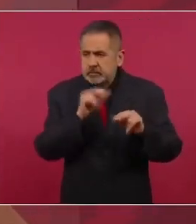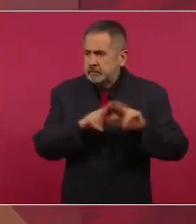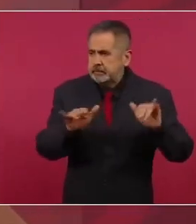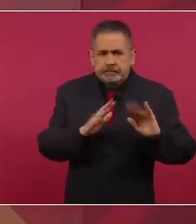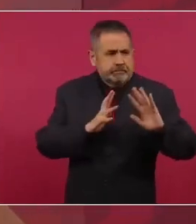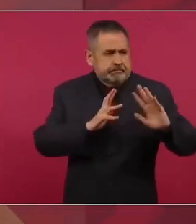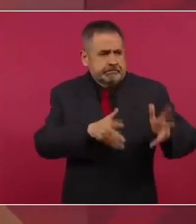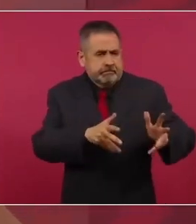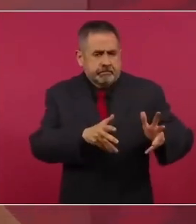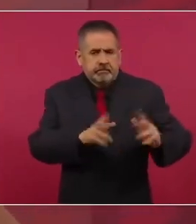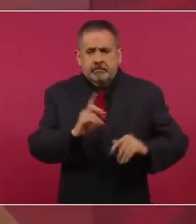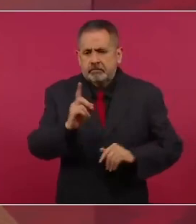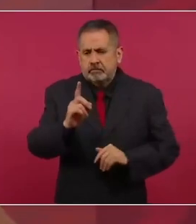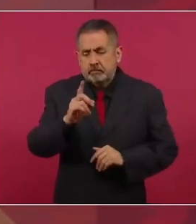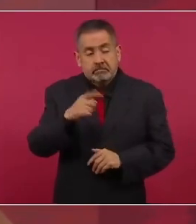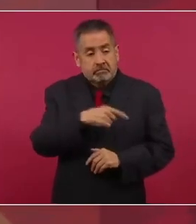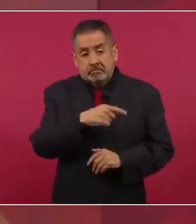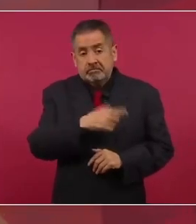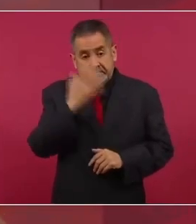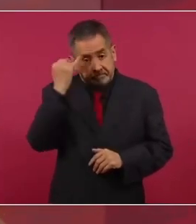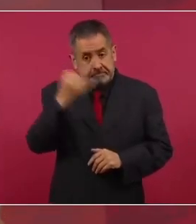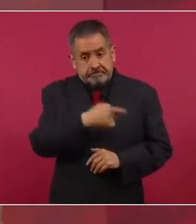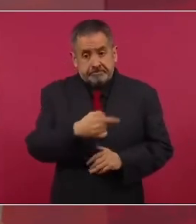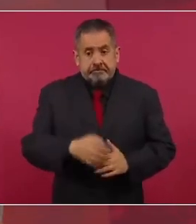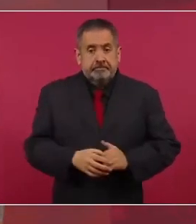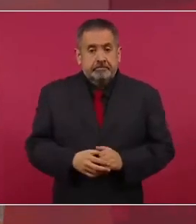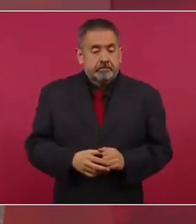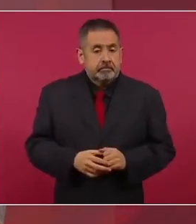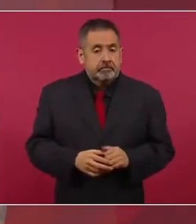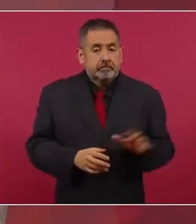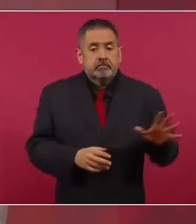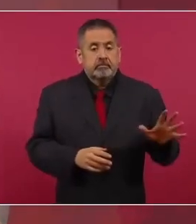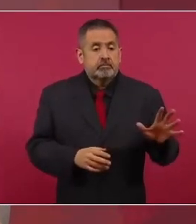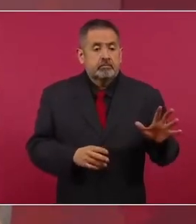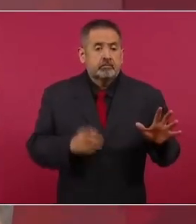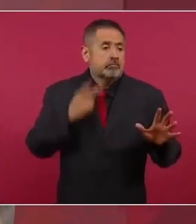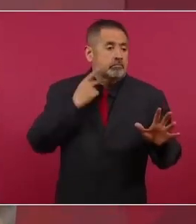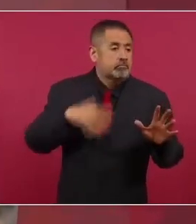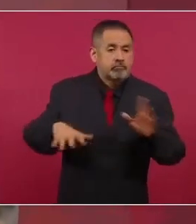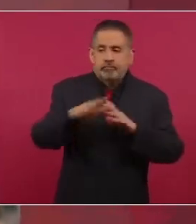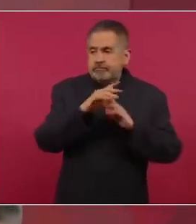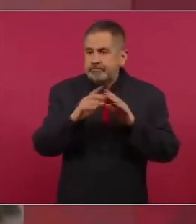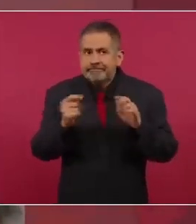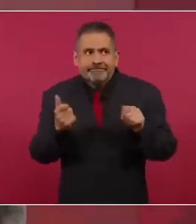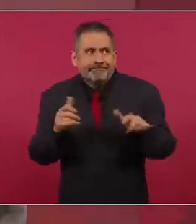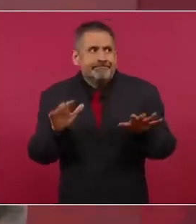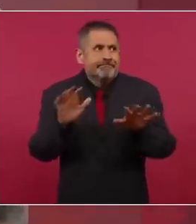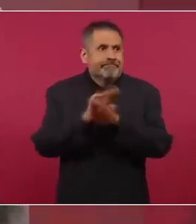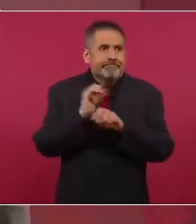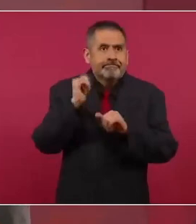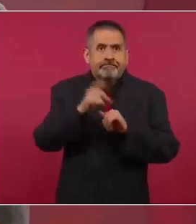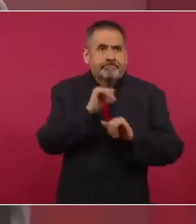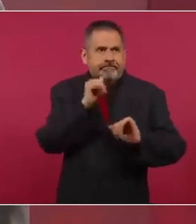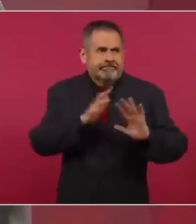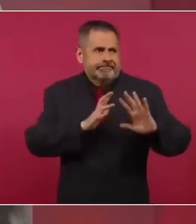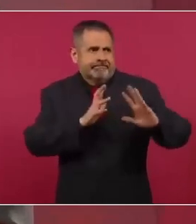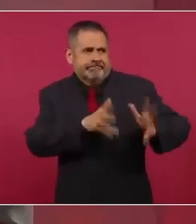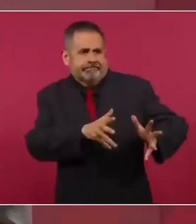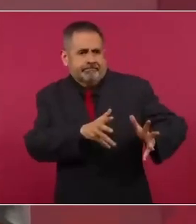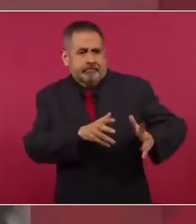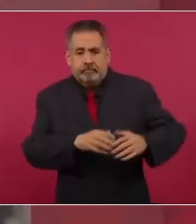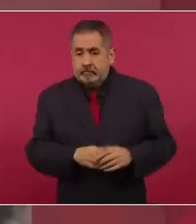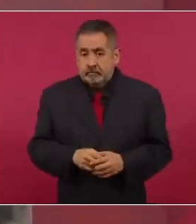del árbol de la política o de la vida pública. No, es una